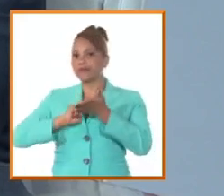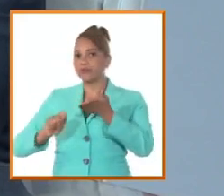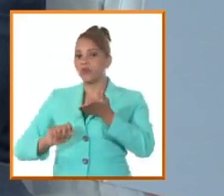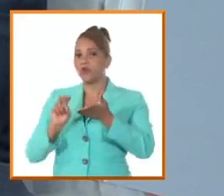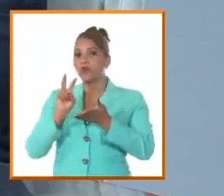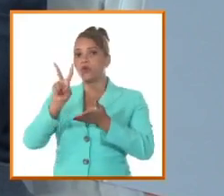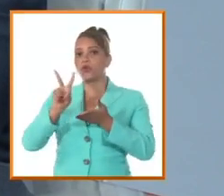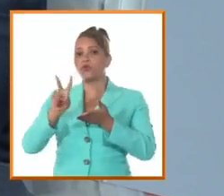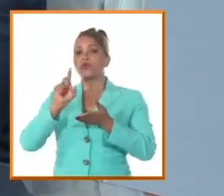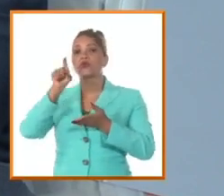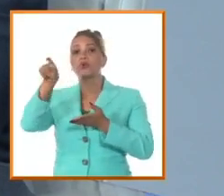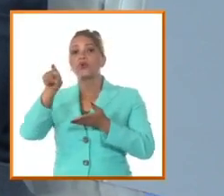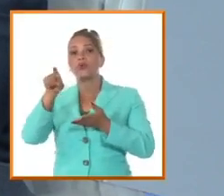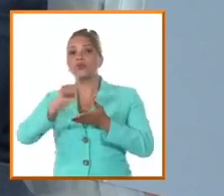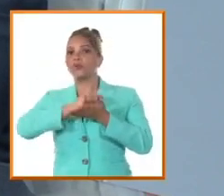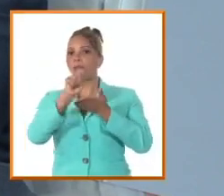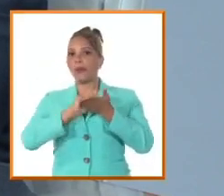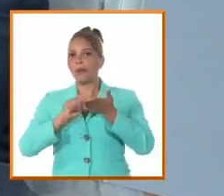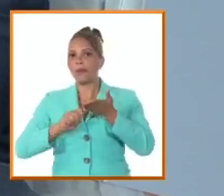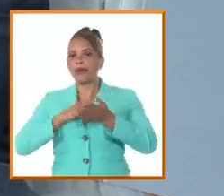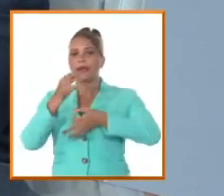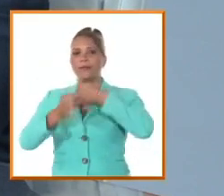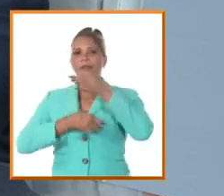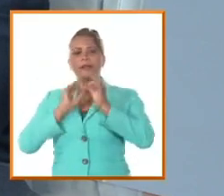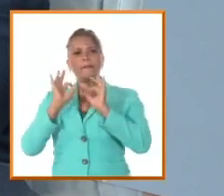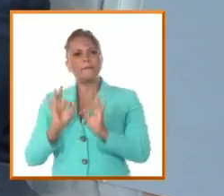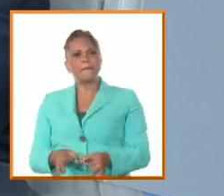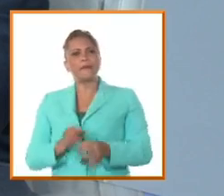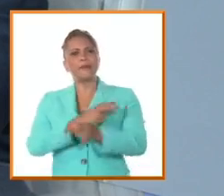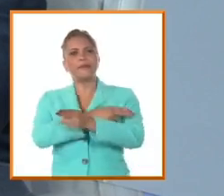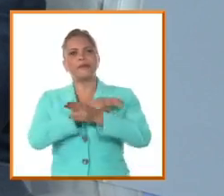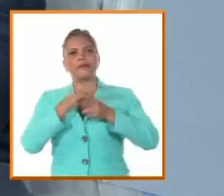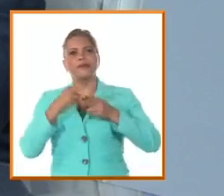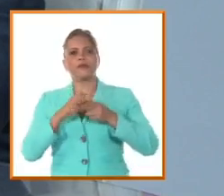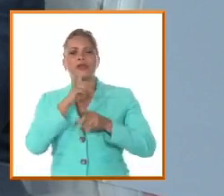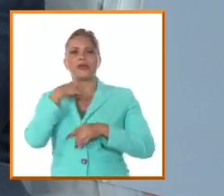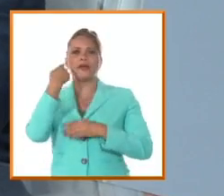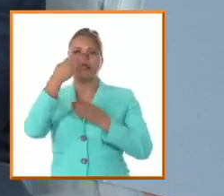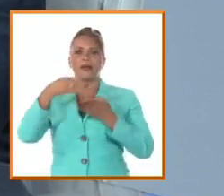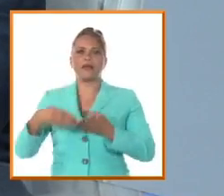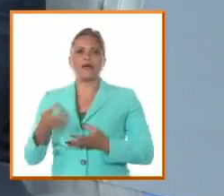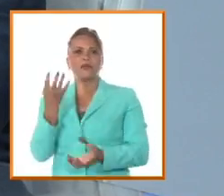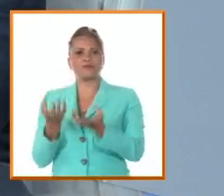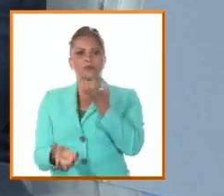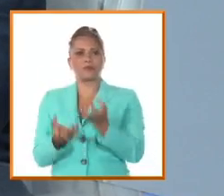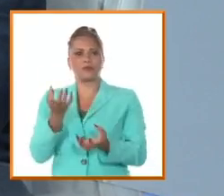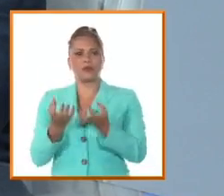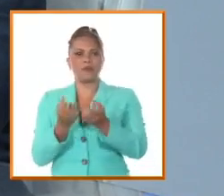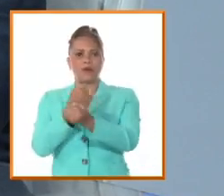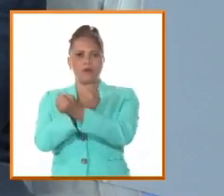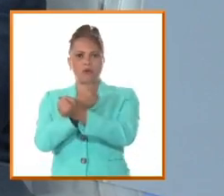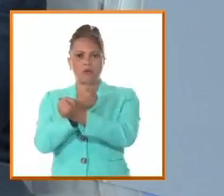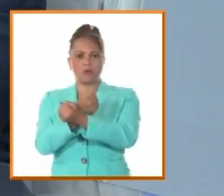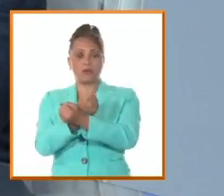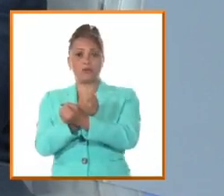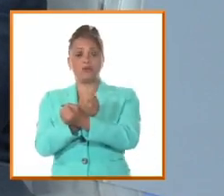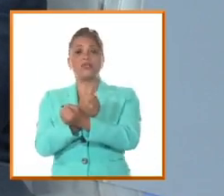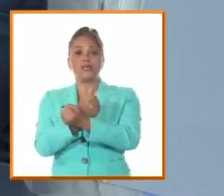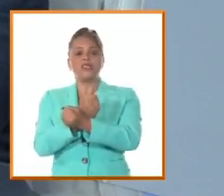dos últimos tercetos aluden al mismo hecho, al hecho del cadáver incinerado. Y cómo